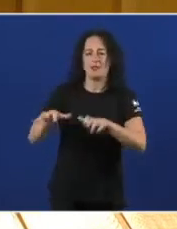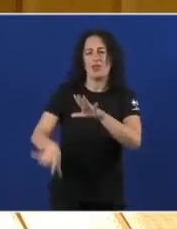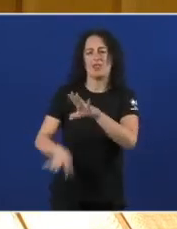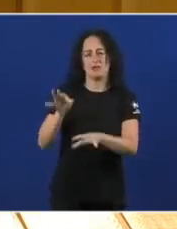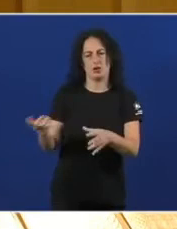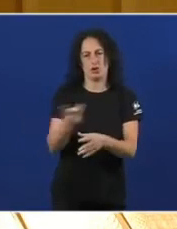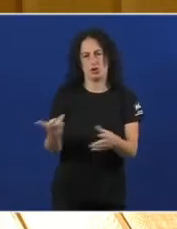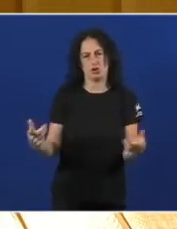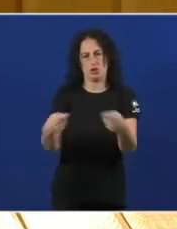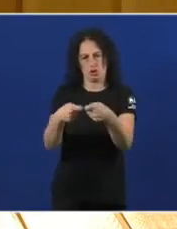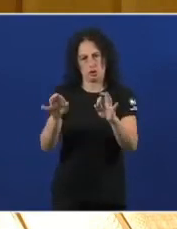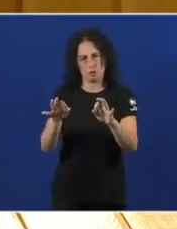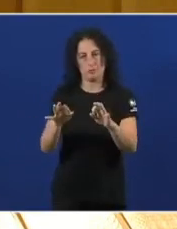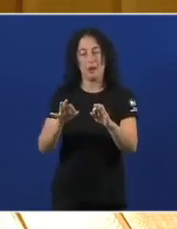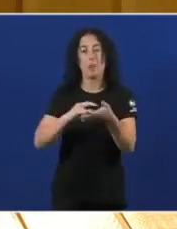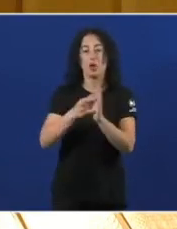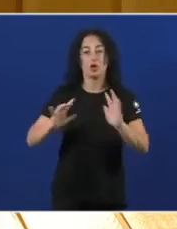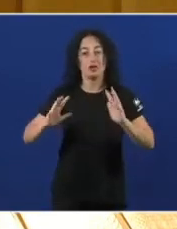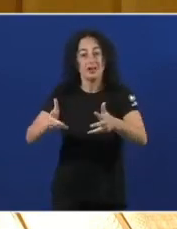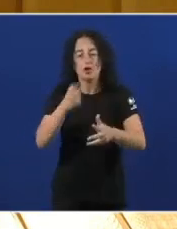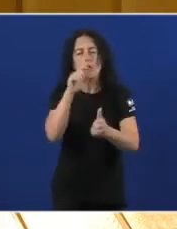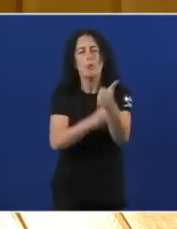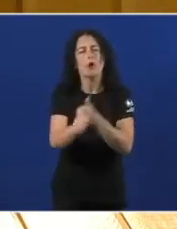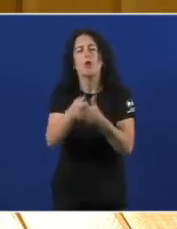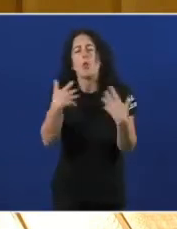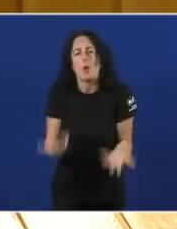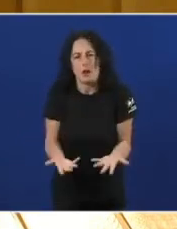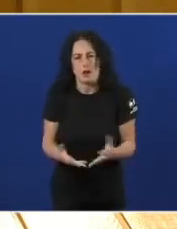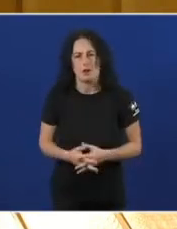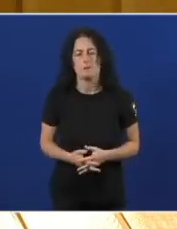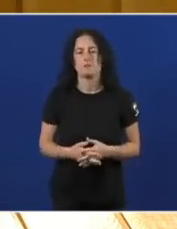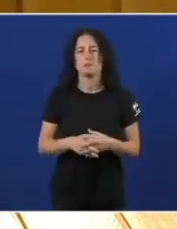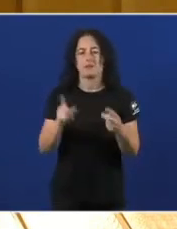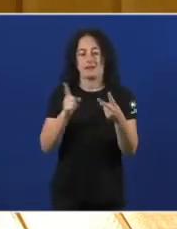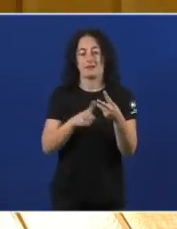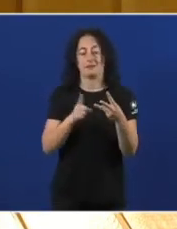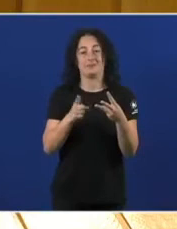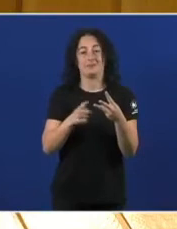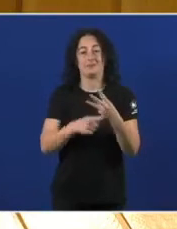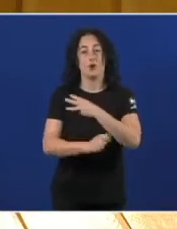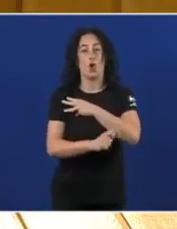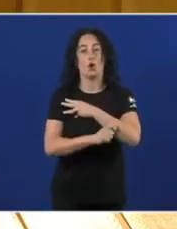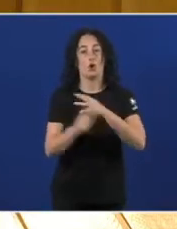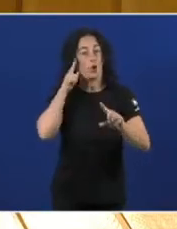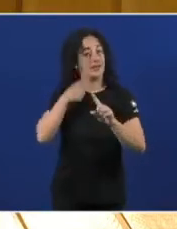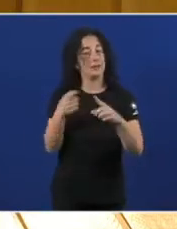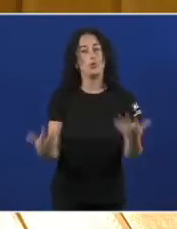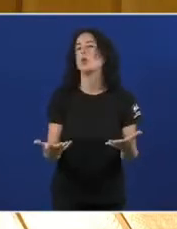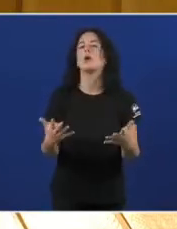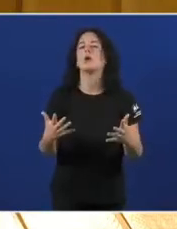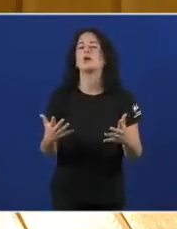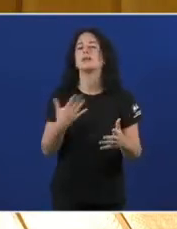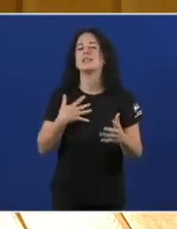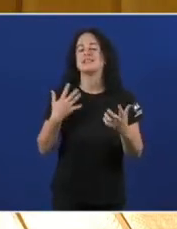Os proxectos tractores E como se priorizan O terceiro objetivo Estratéxico É levantar O noso